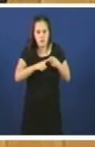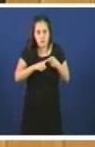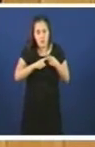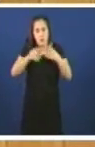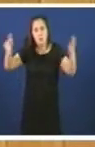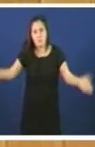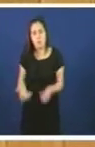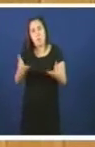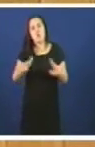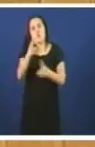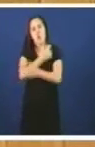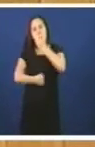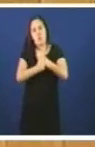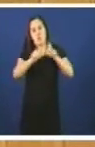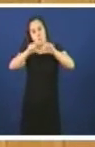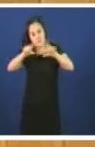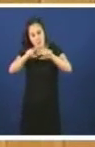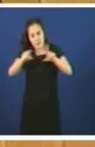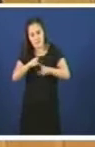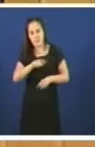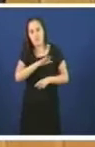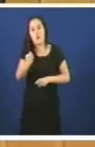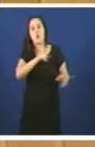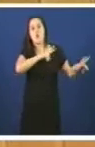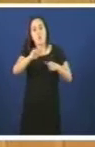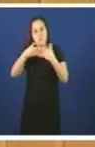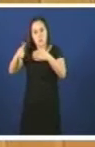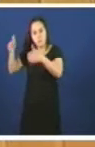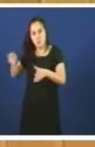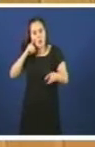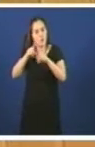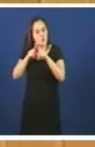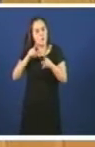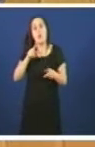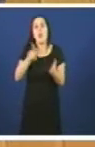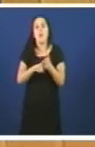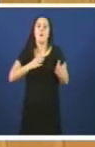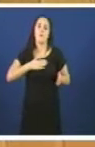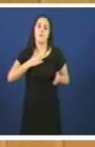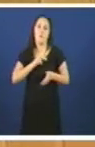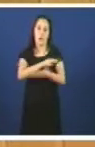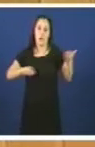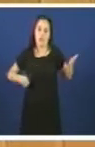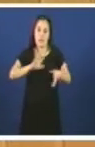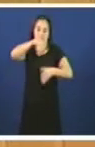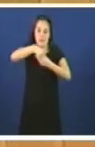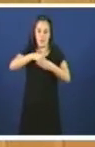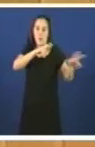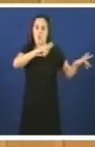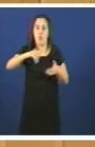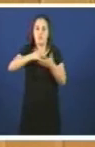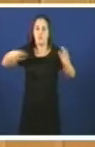sector socioeconómico empresarial, abrir novas cannes para a lingua propia de Galicia a través do uso das novas tecnologías, proxección